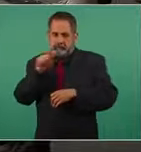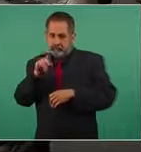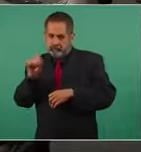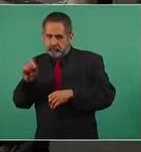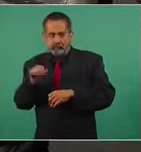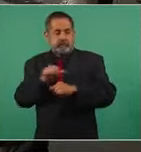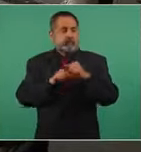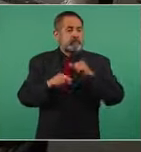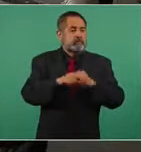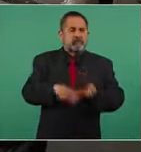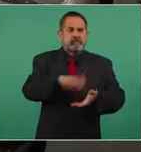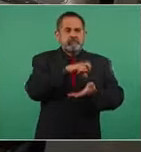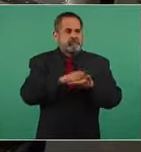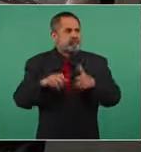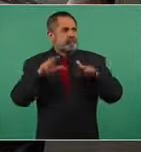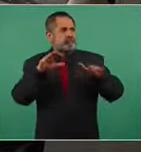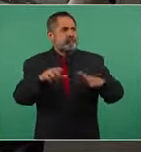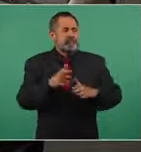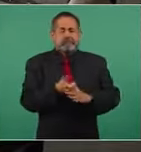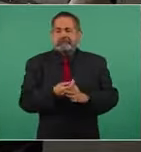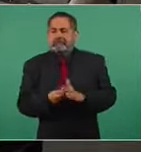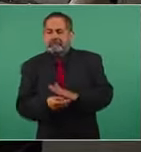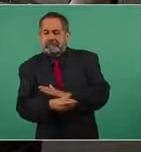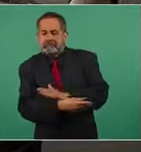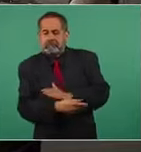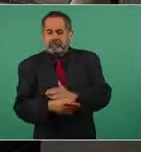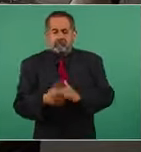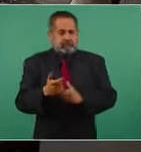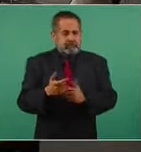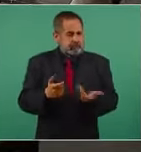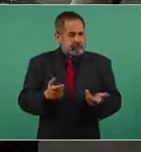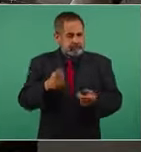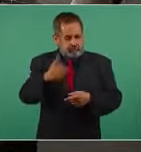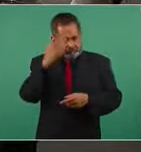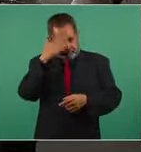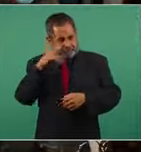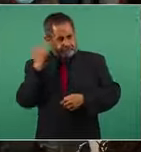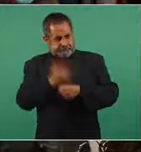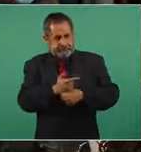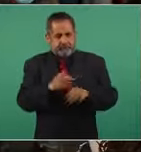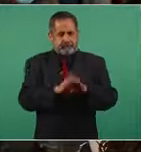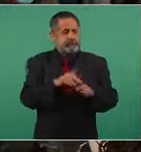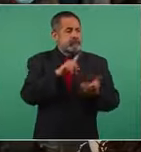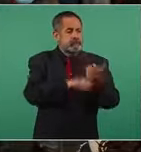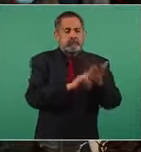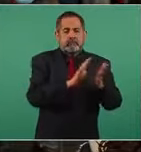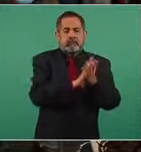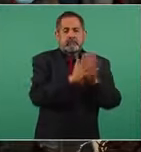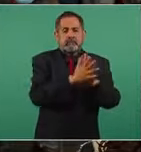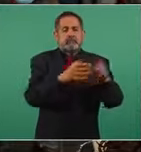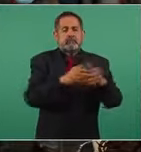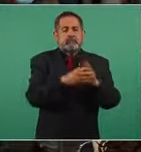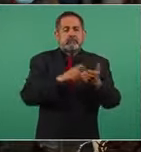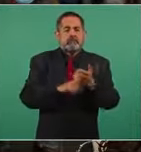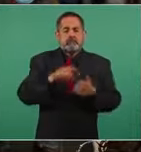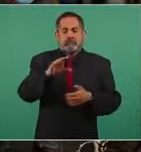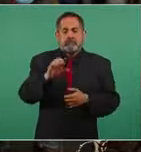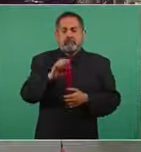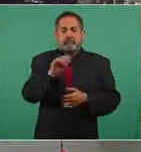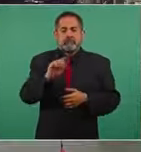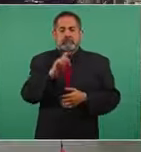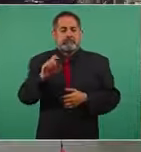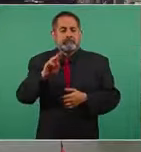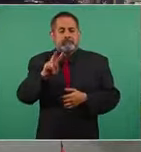la compra de una aeronave y ese tipo de cuestiones. ¿Tiene conocimiento usted de estas redes de complicidad que tiene el gobernador Cabeza de Vaca, señor presidente?